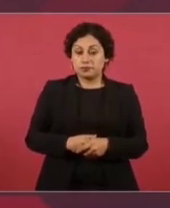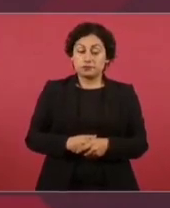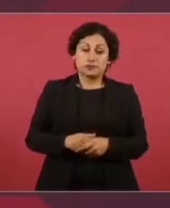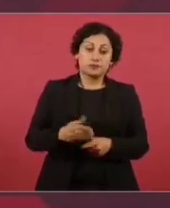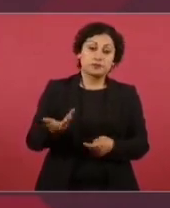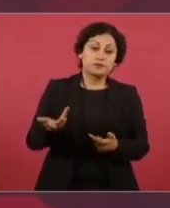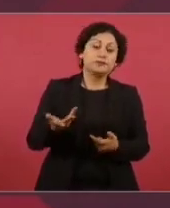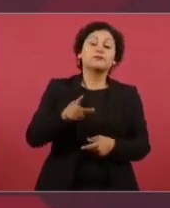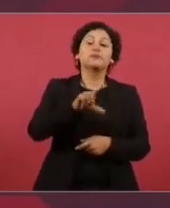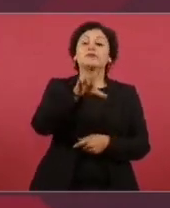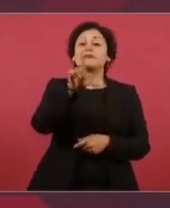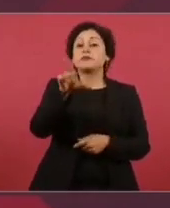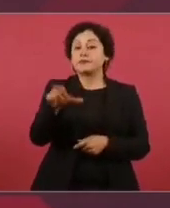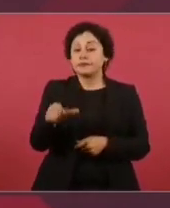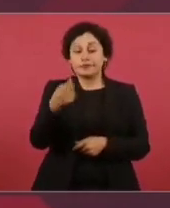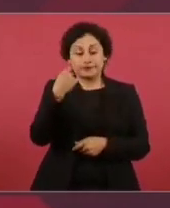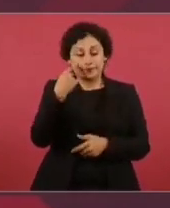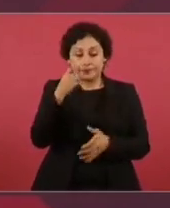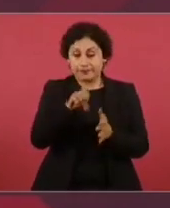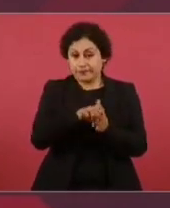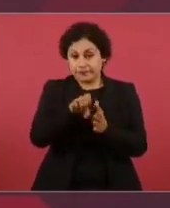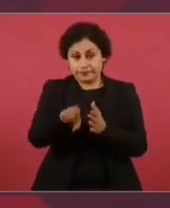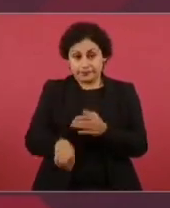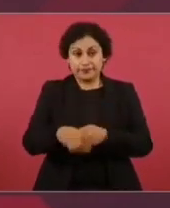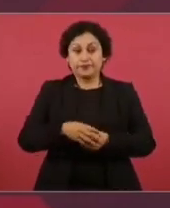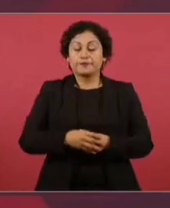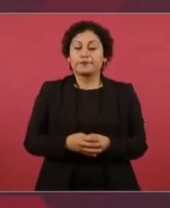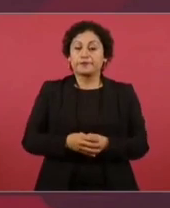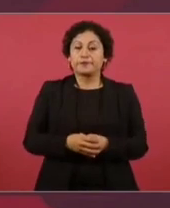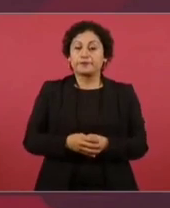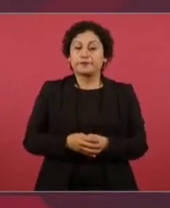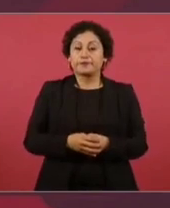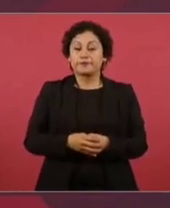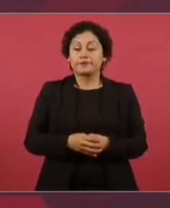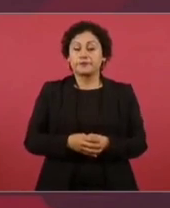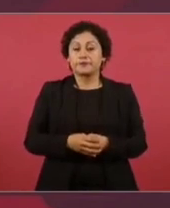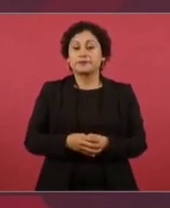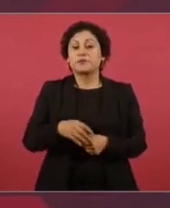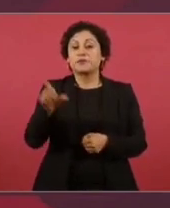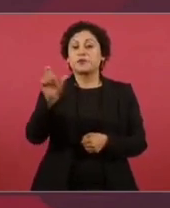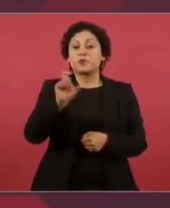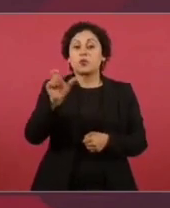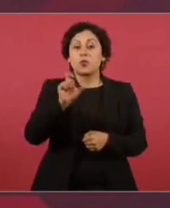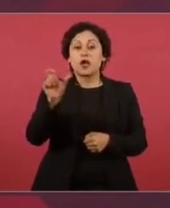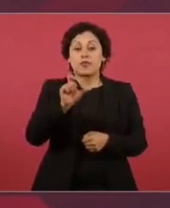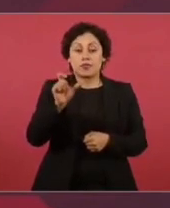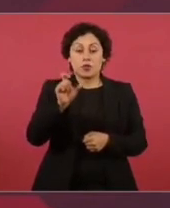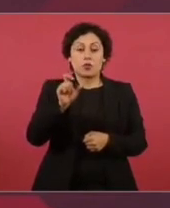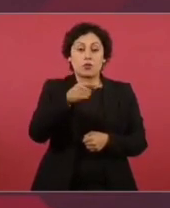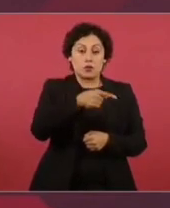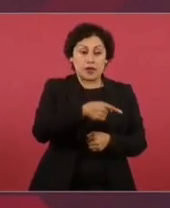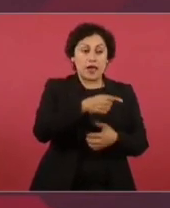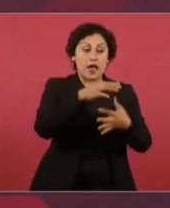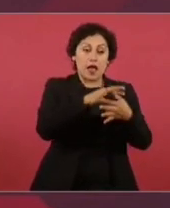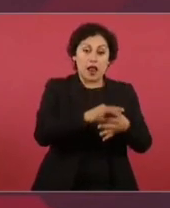termine la ceremonia de dar a conocer el resultado,